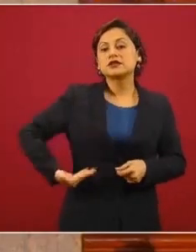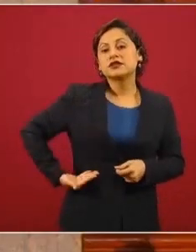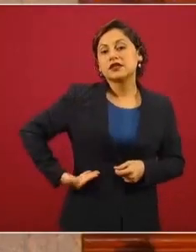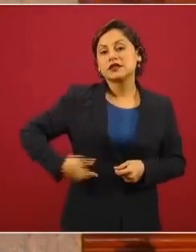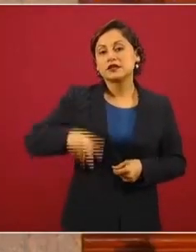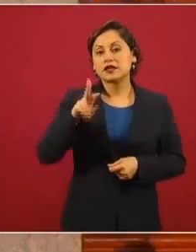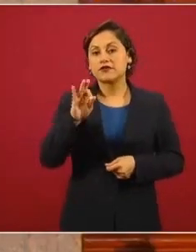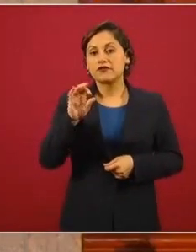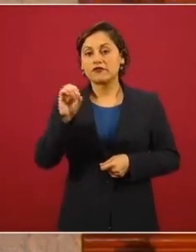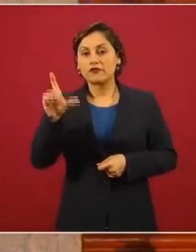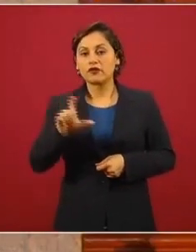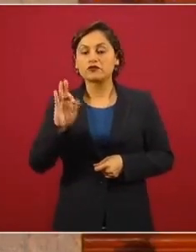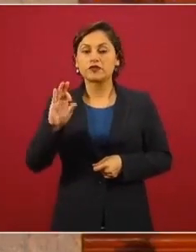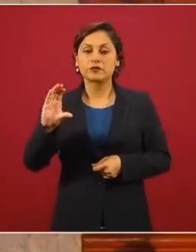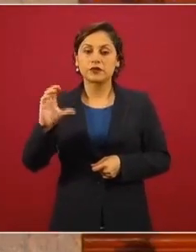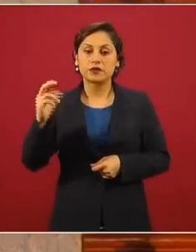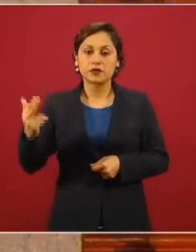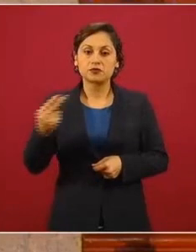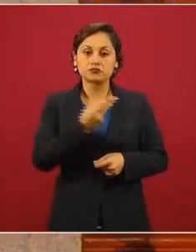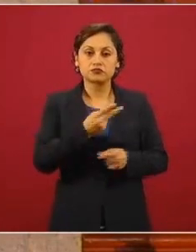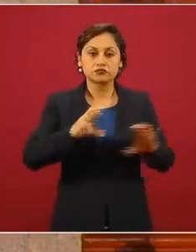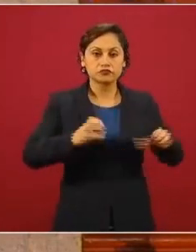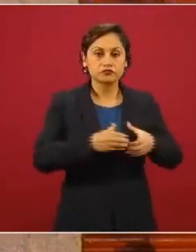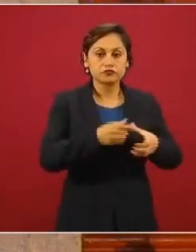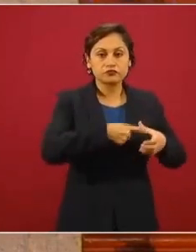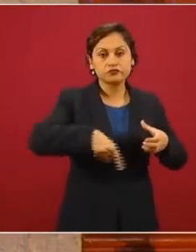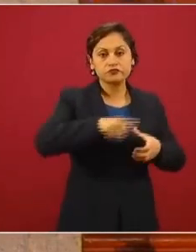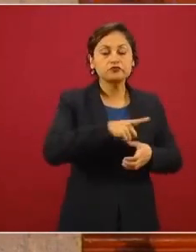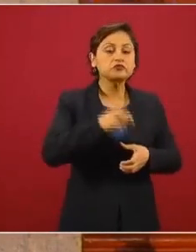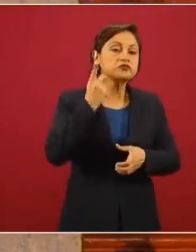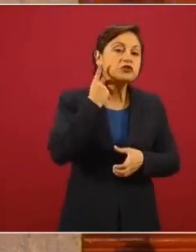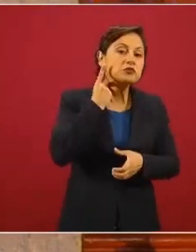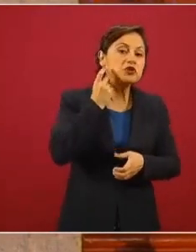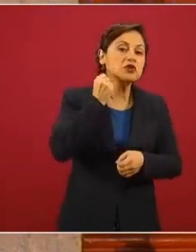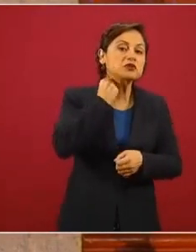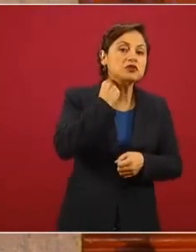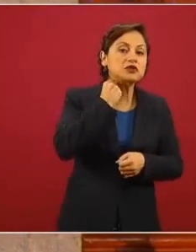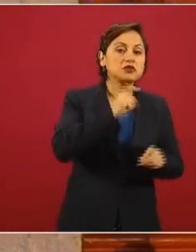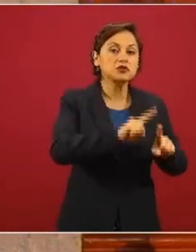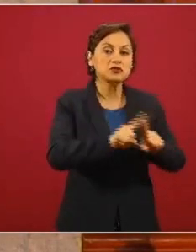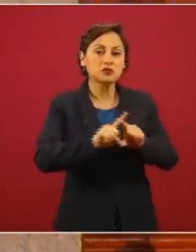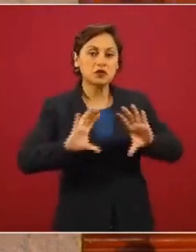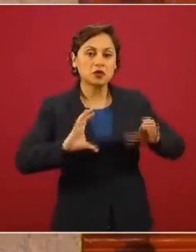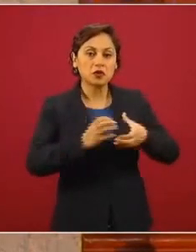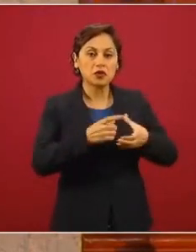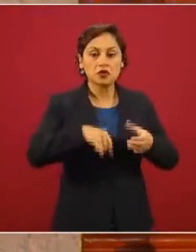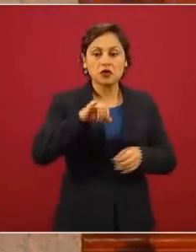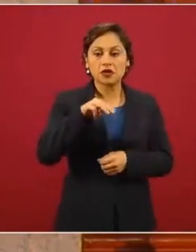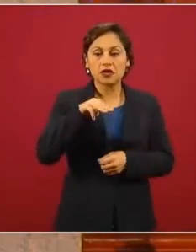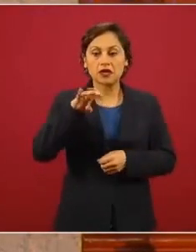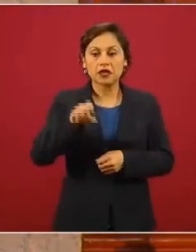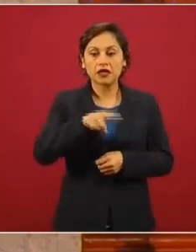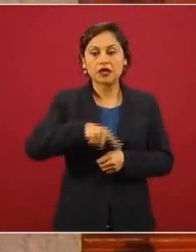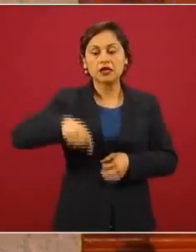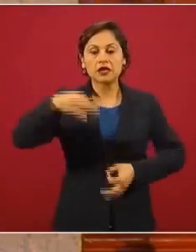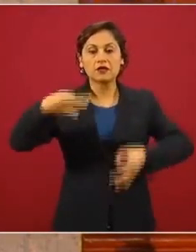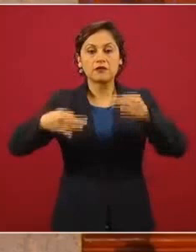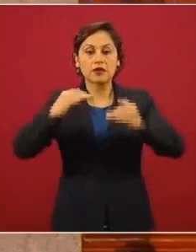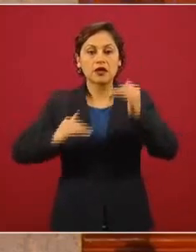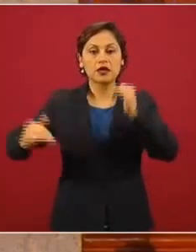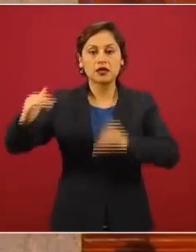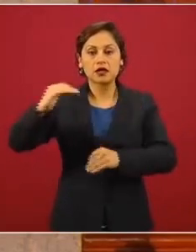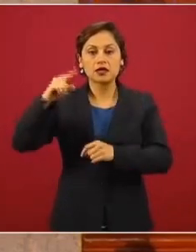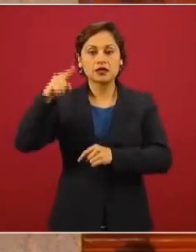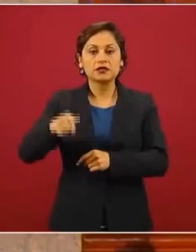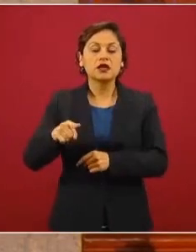bloque de legisladores de oposición, diputados y senadores, grupo de consejeros del INE y magistrados del Tribunal Electoral del